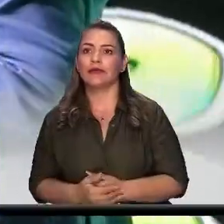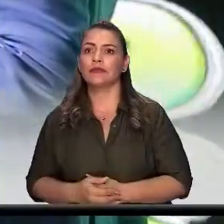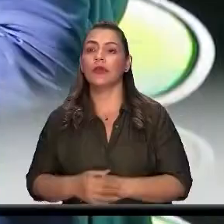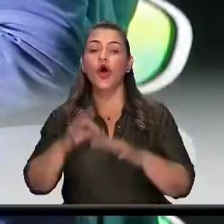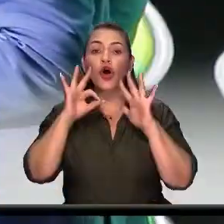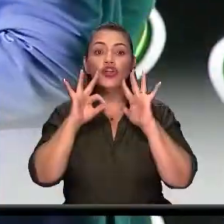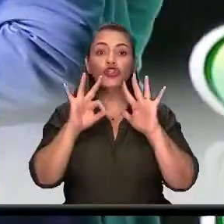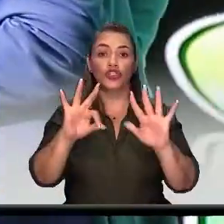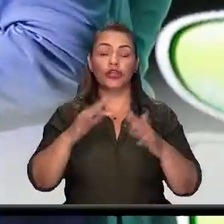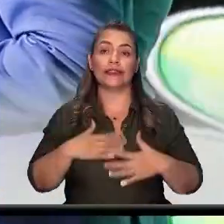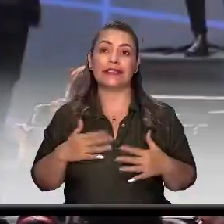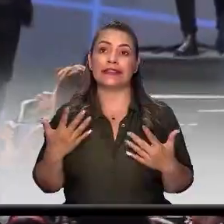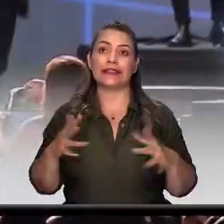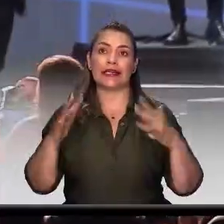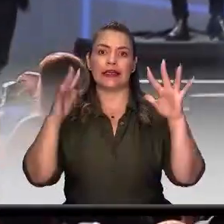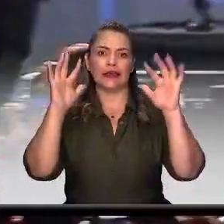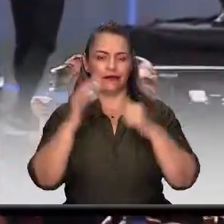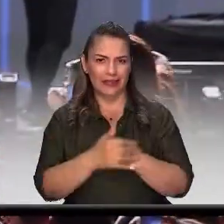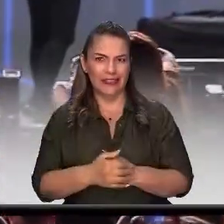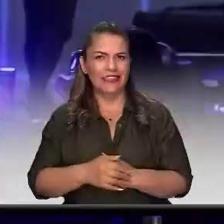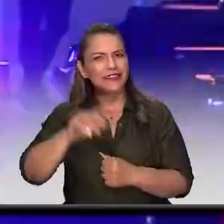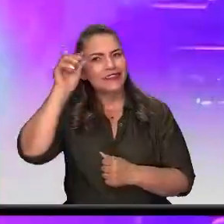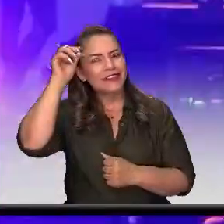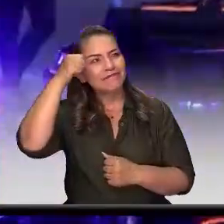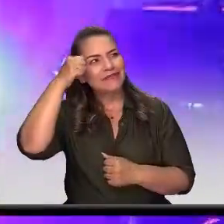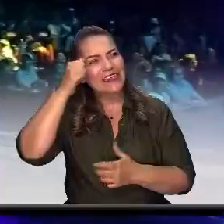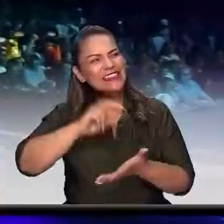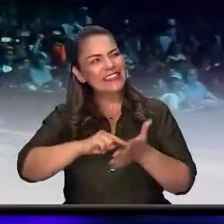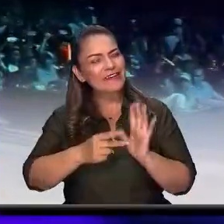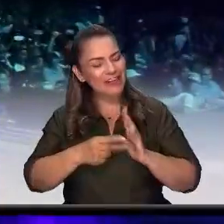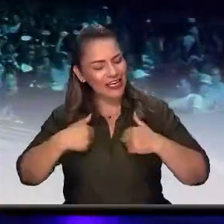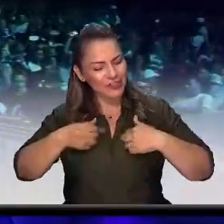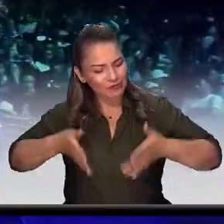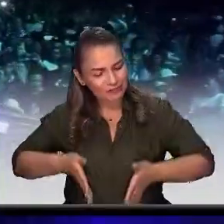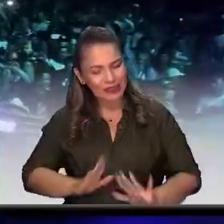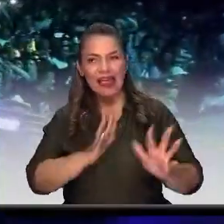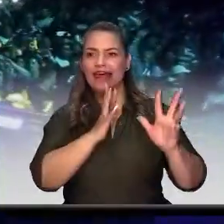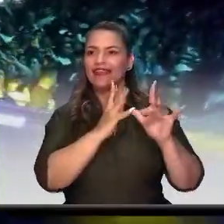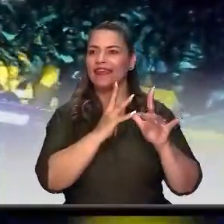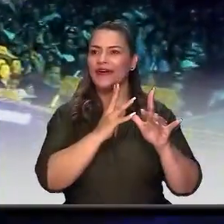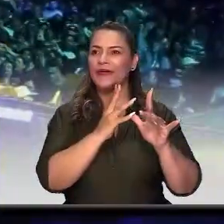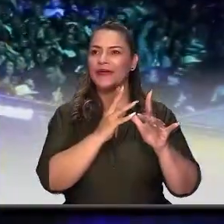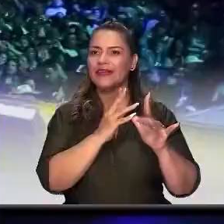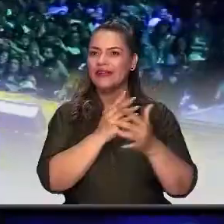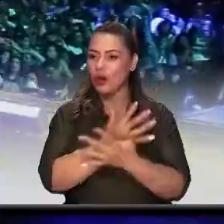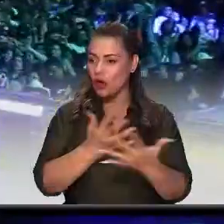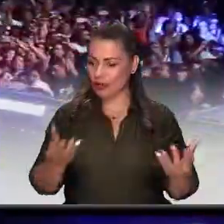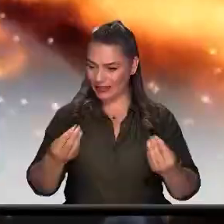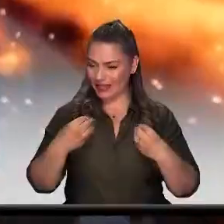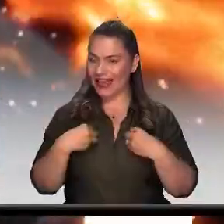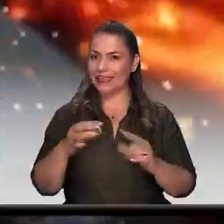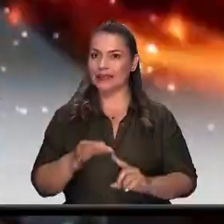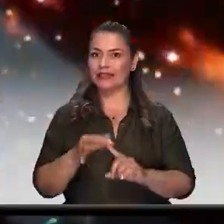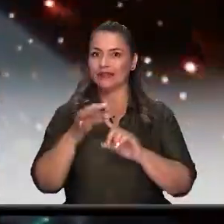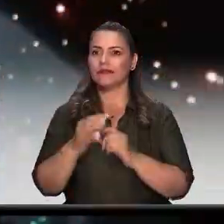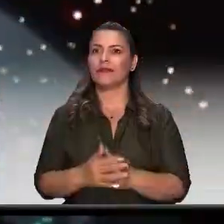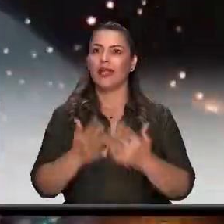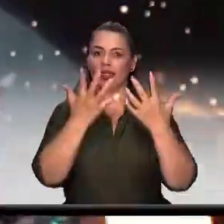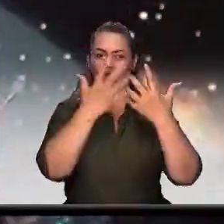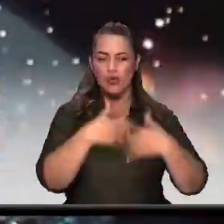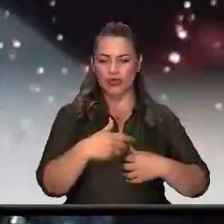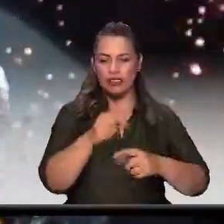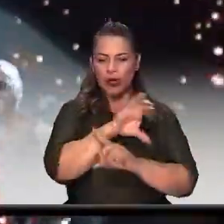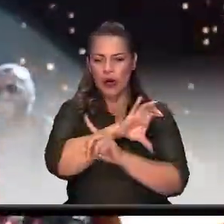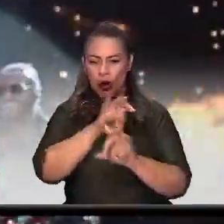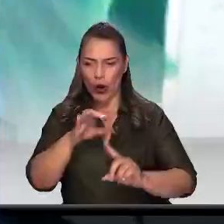celebración recordamos lo que significa ser itagüiseños y aquello que nos hace únicos la industria el comercio y la cultura